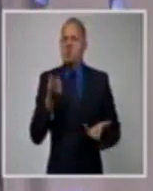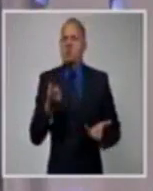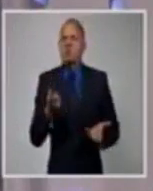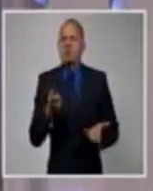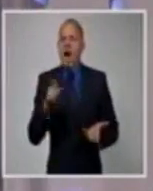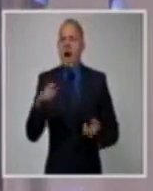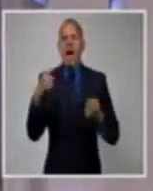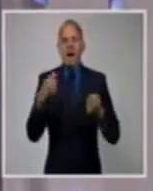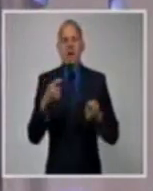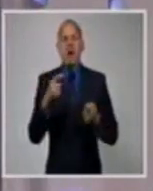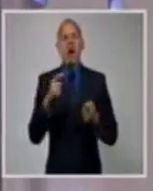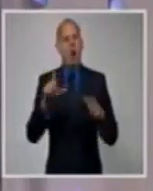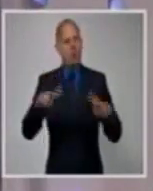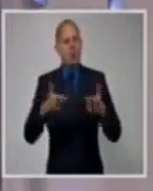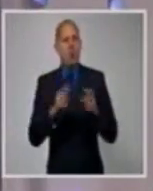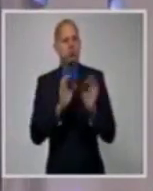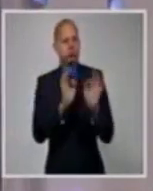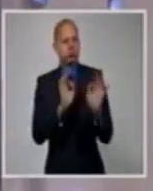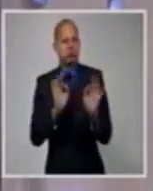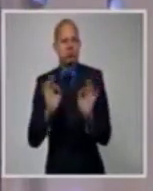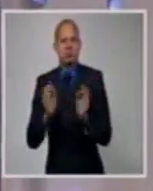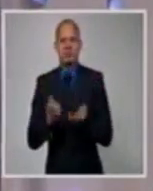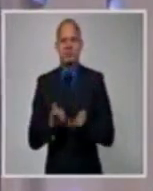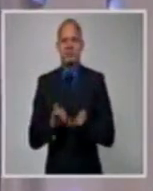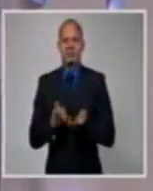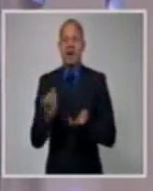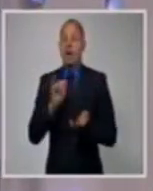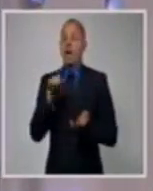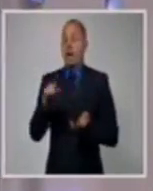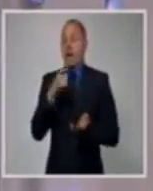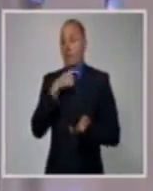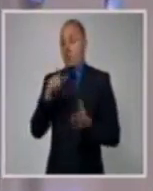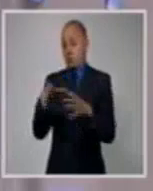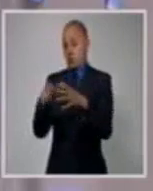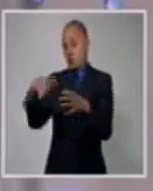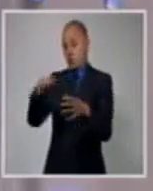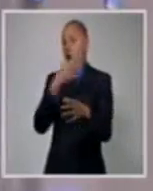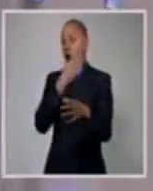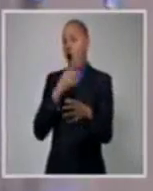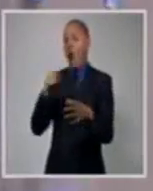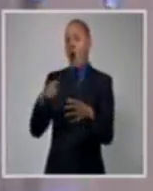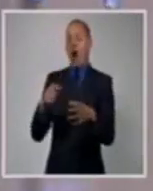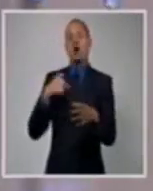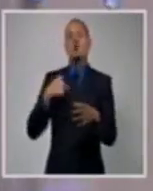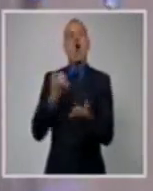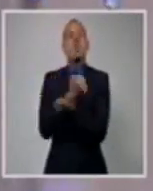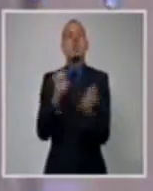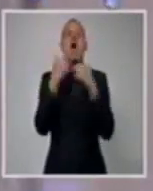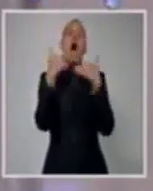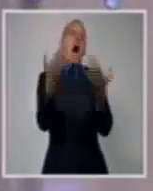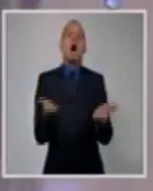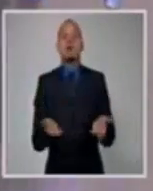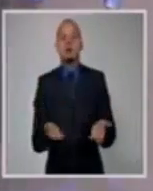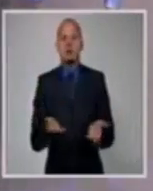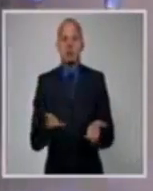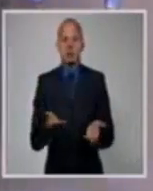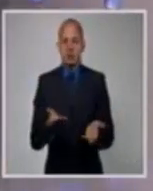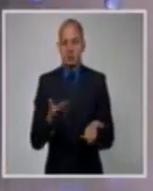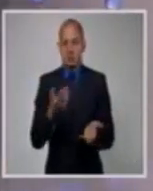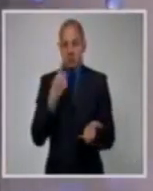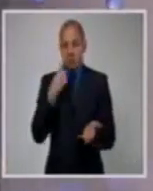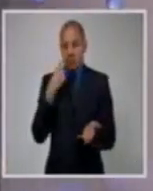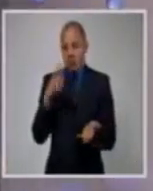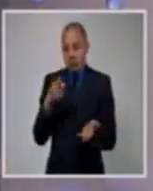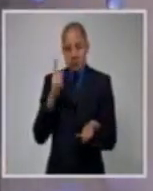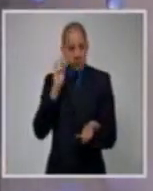Por cierto, alude también a la libertad de expresión. Aluden los muchachos una y otra vez, los artistas. Claro, no están diciendo nada, no están descubriendo el